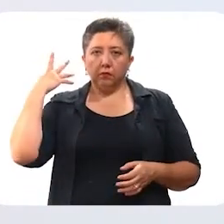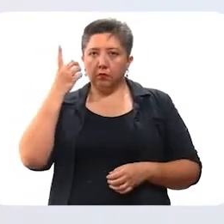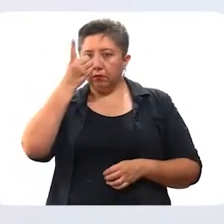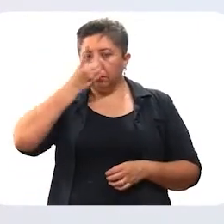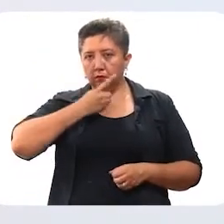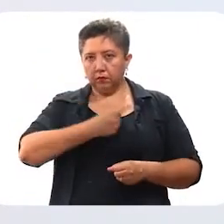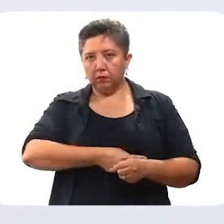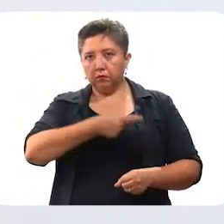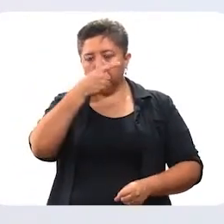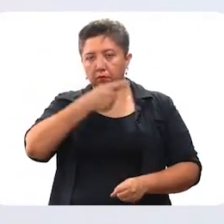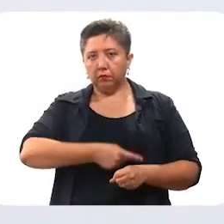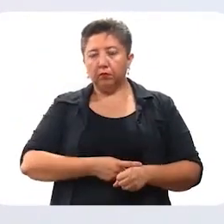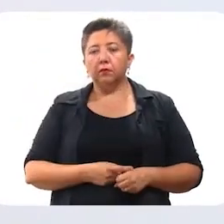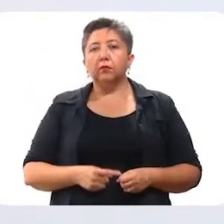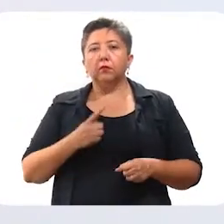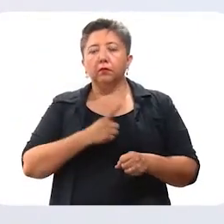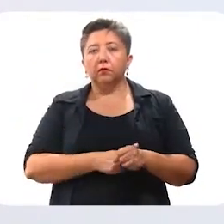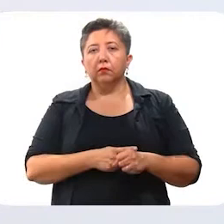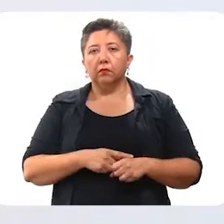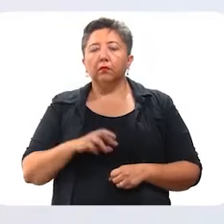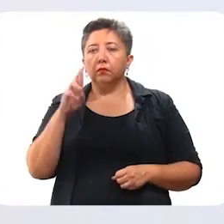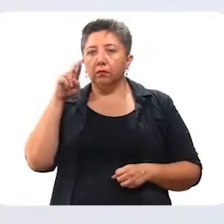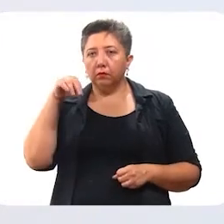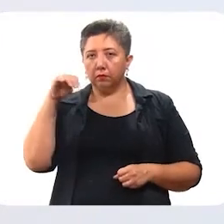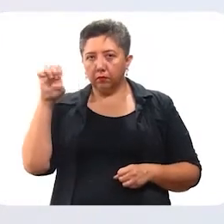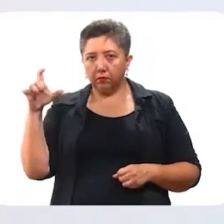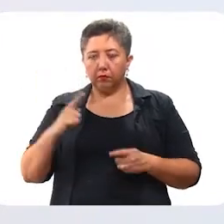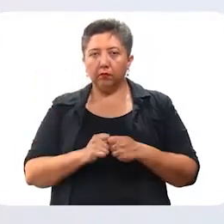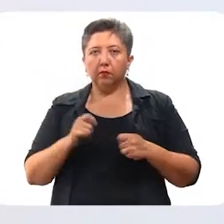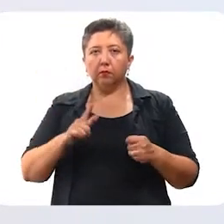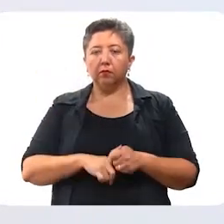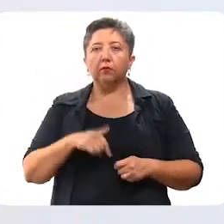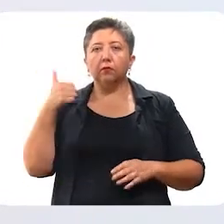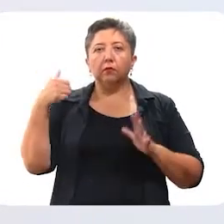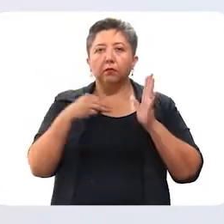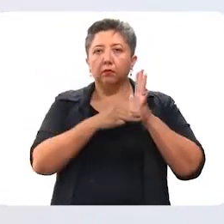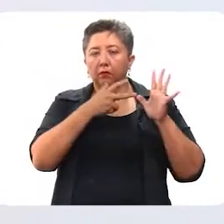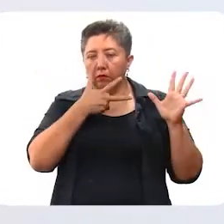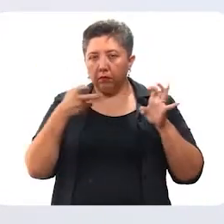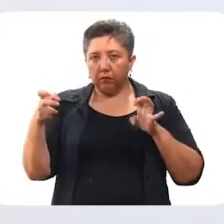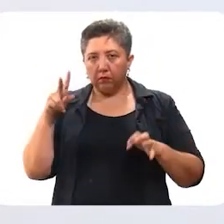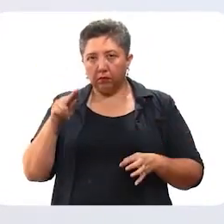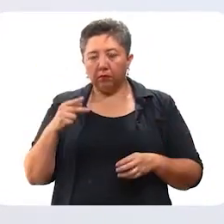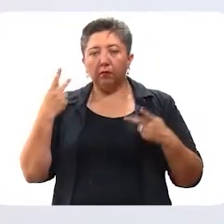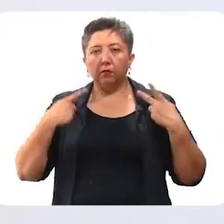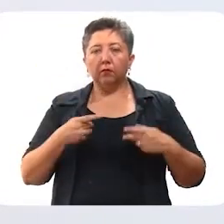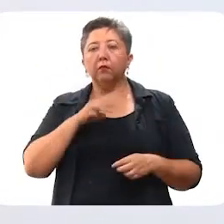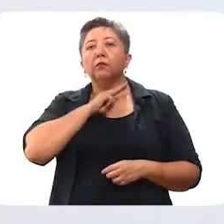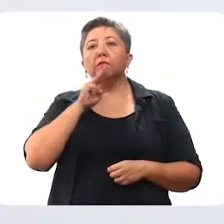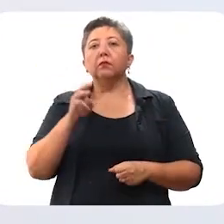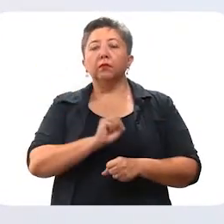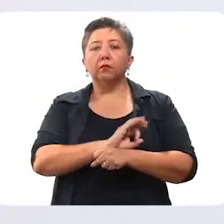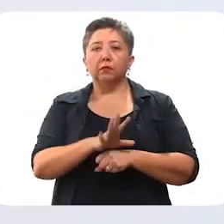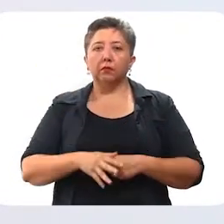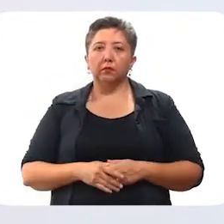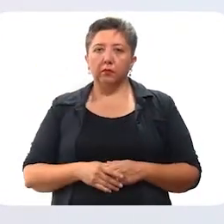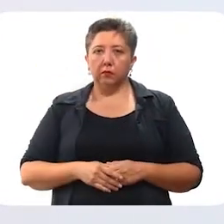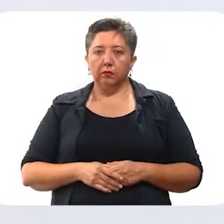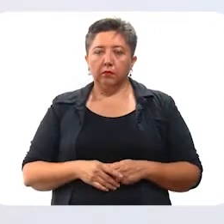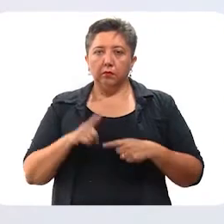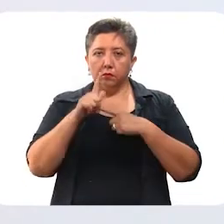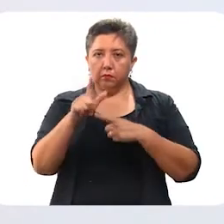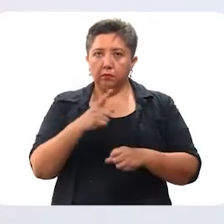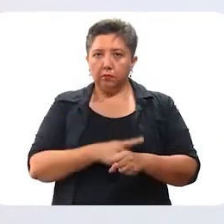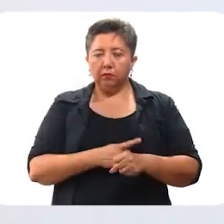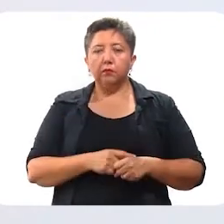turriniono. Soku chukik 6880 juntululmak kímiko lale koronaviruso. Y chile va kohanobo. Yan 609 juntulule ghechel yanikop.